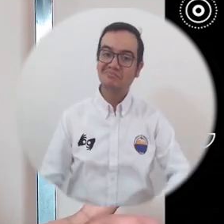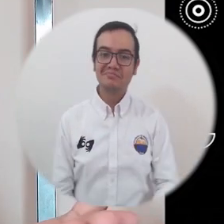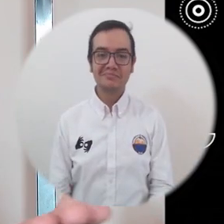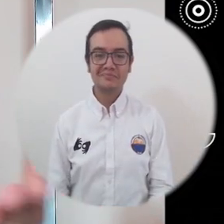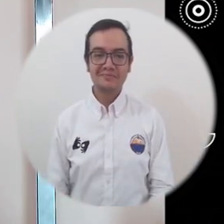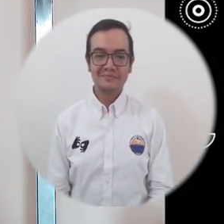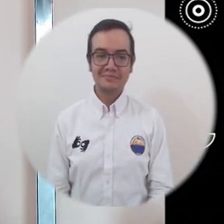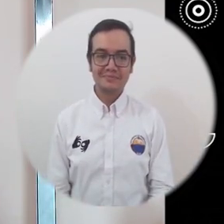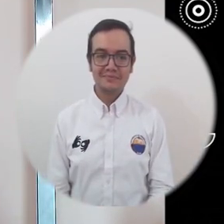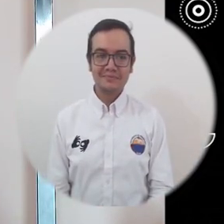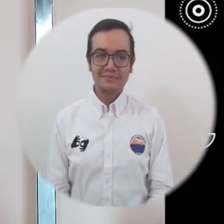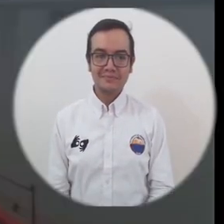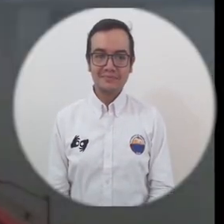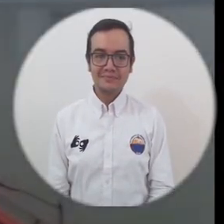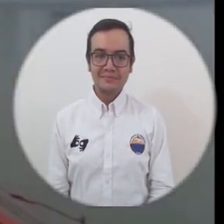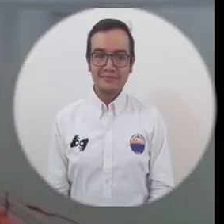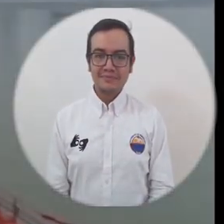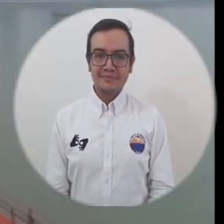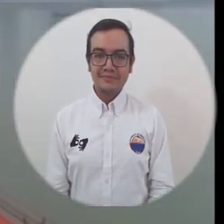son una muestra de ello.